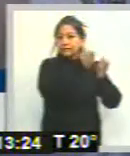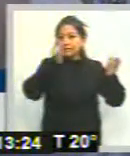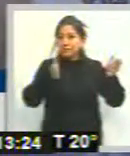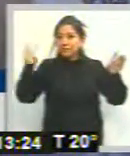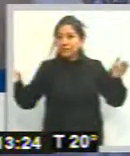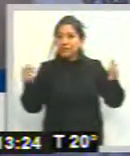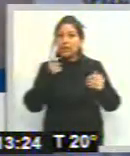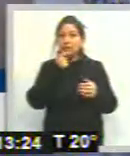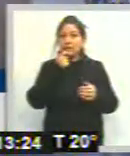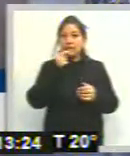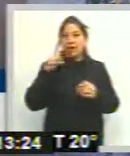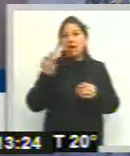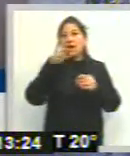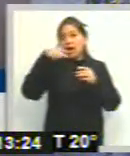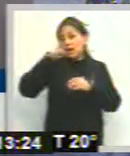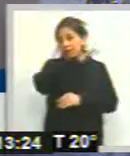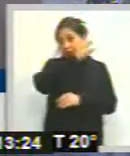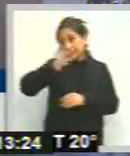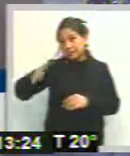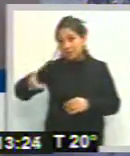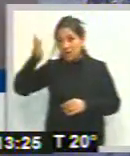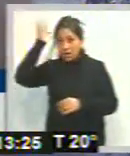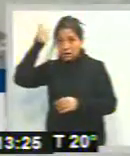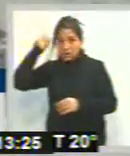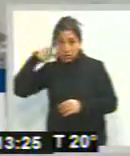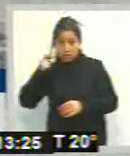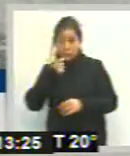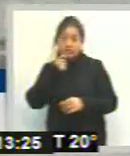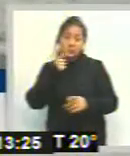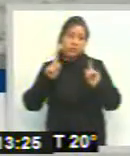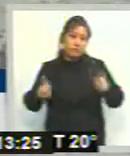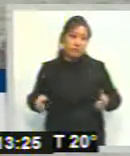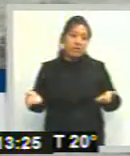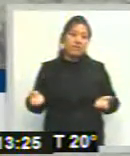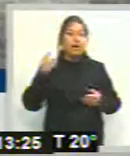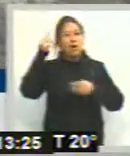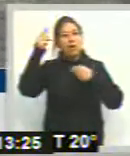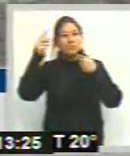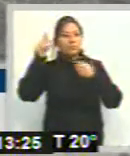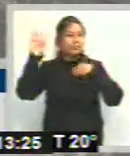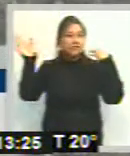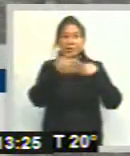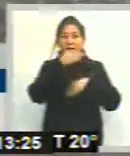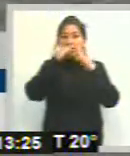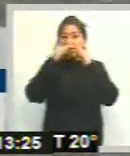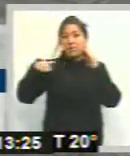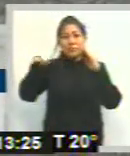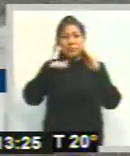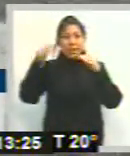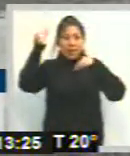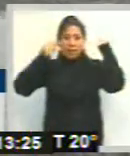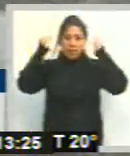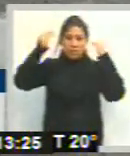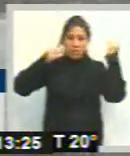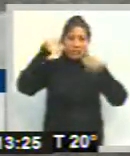desembocan y se unen en el Arenales Tramos-Ciudad. Es una problemática que los vecinos ven con preocupación y nosotros la